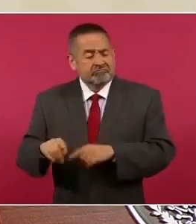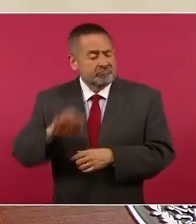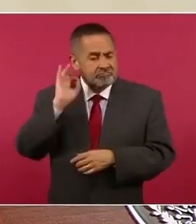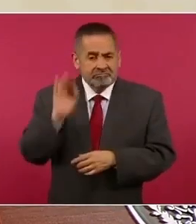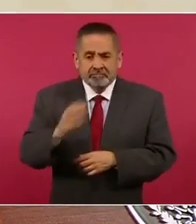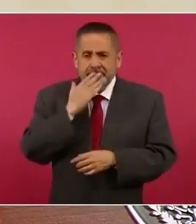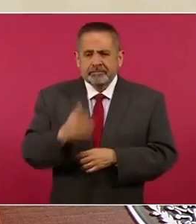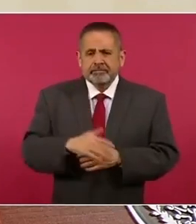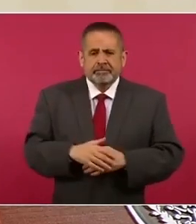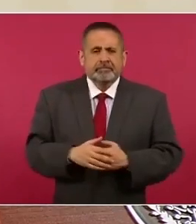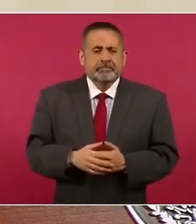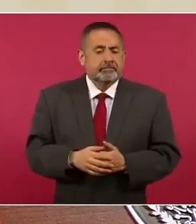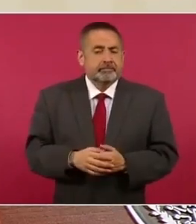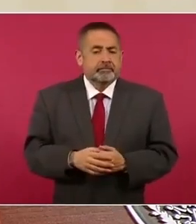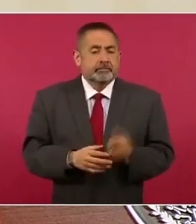por encargo